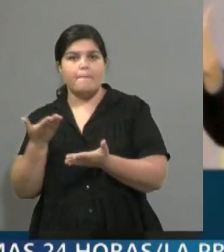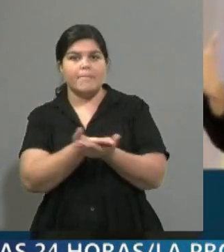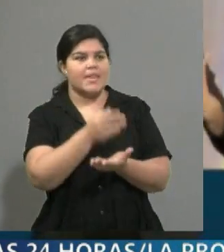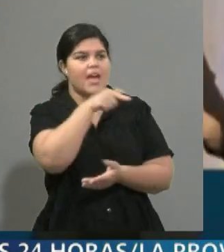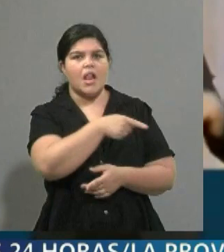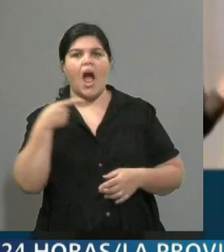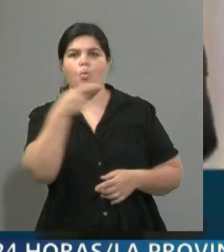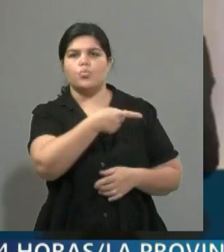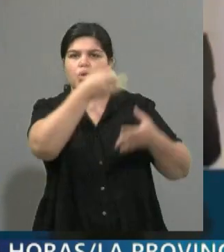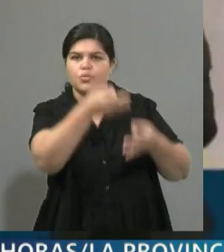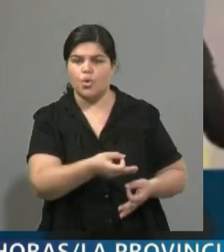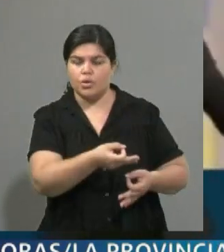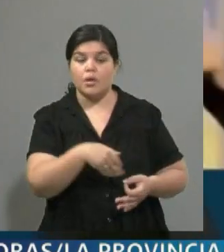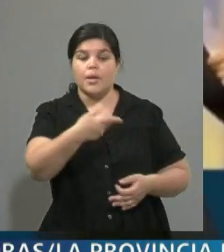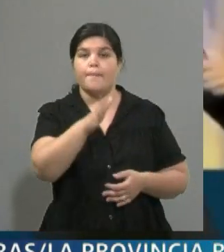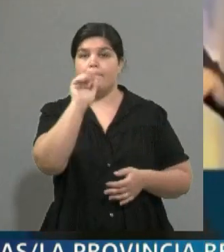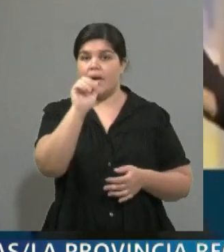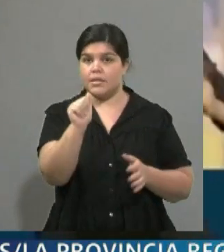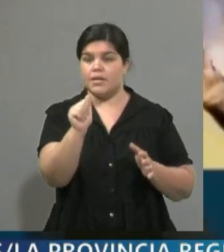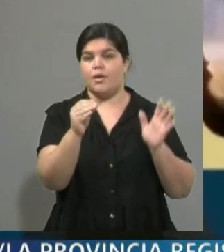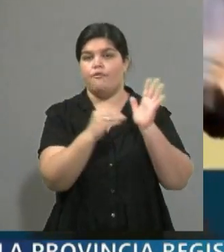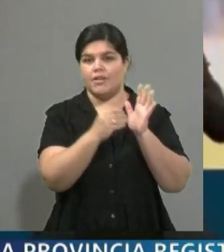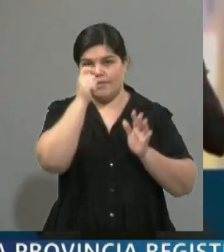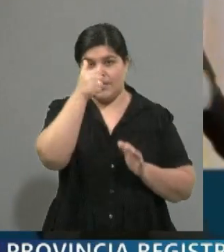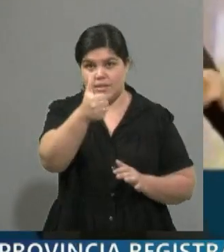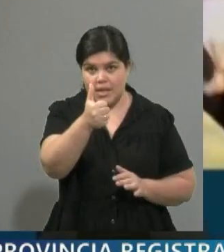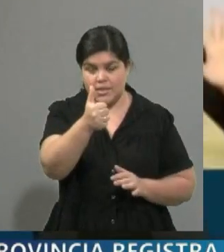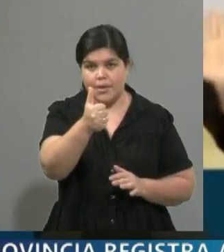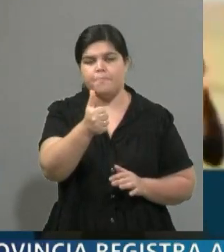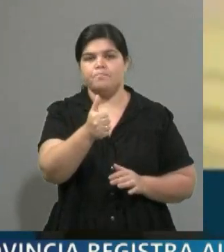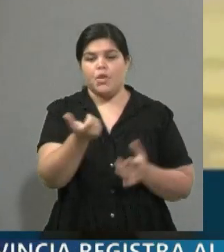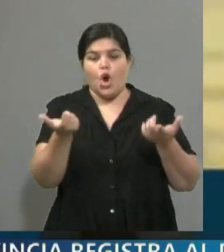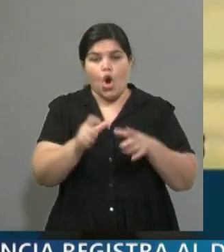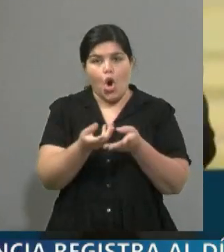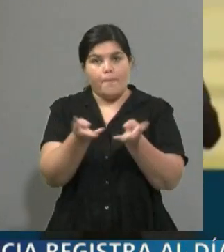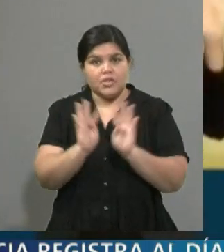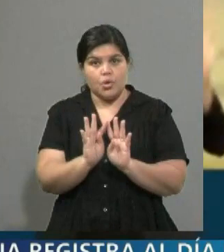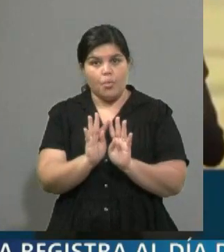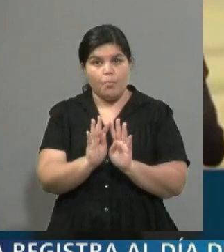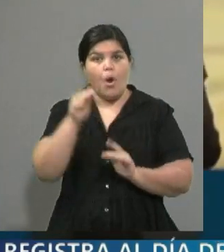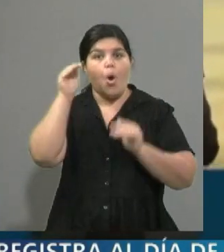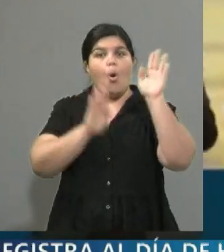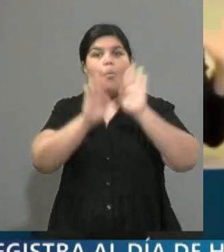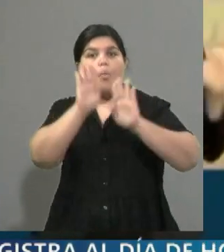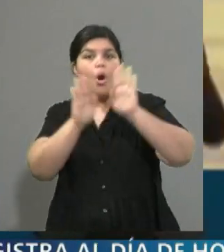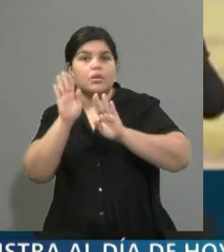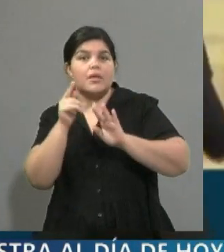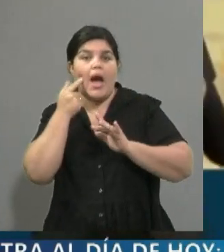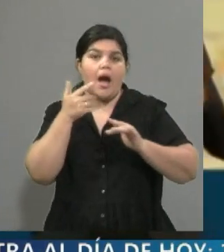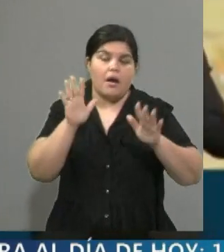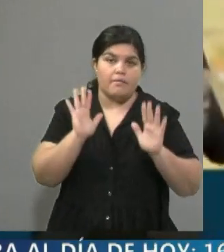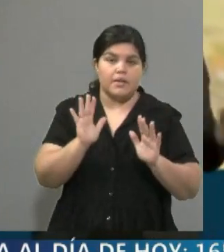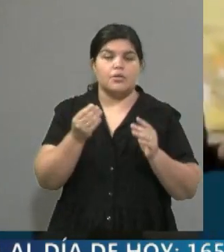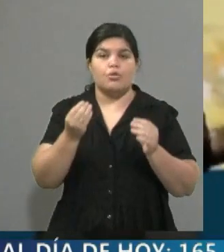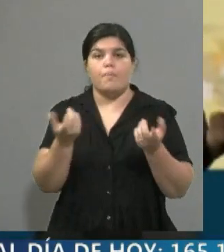siento un precedente, el martes 26 se va a votar en toda la comisión y de ahí se derivaría a lo que sería el Ministerio